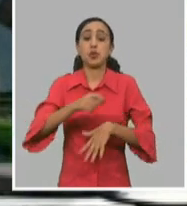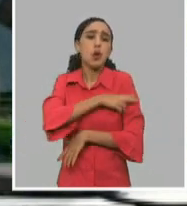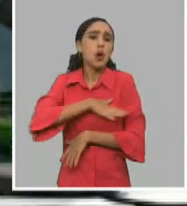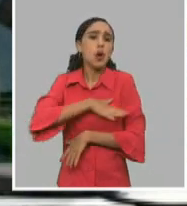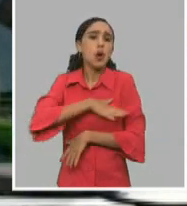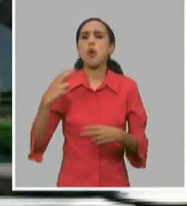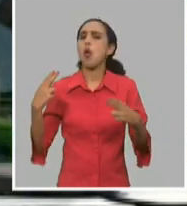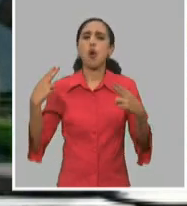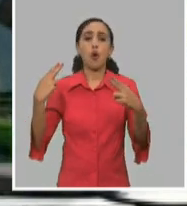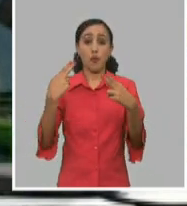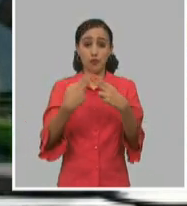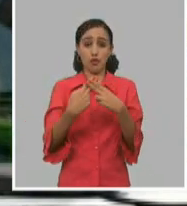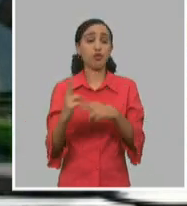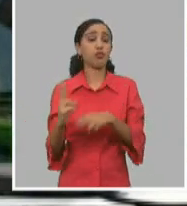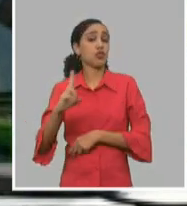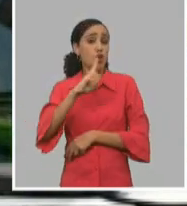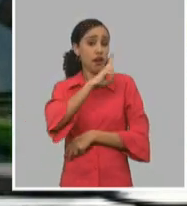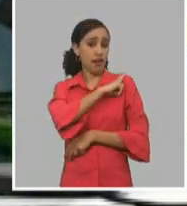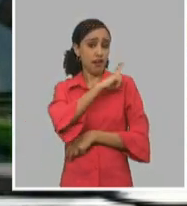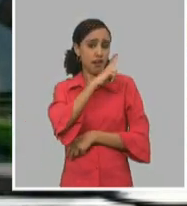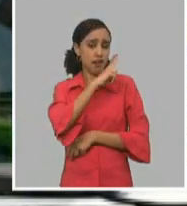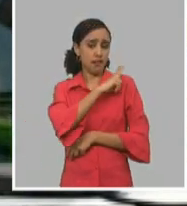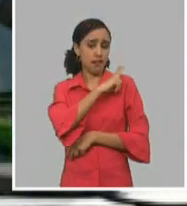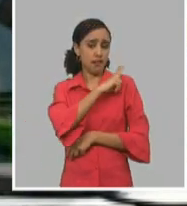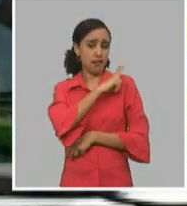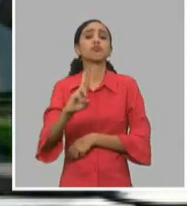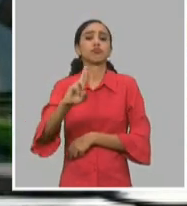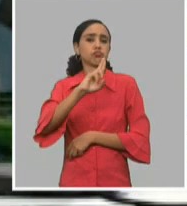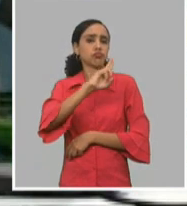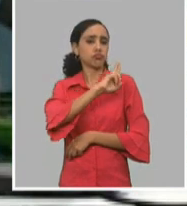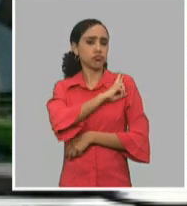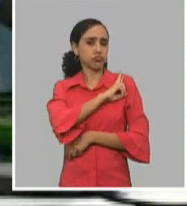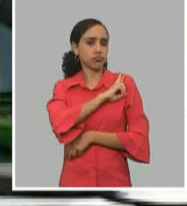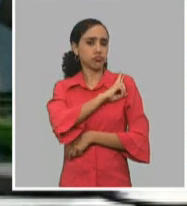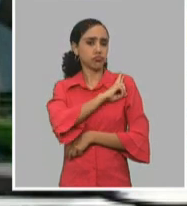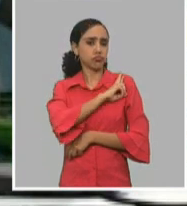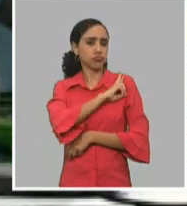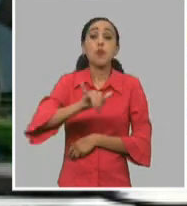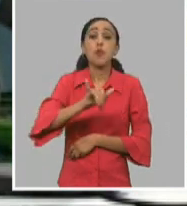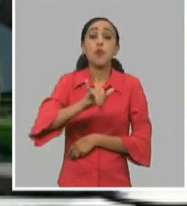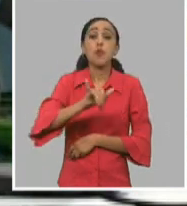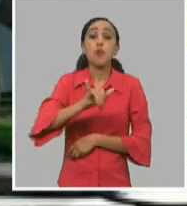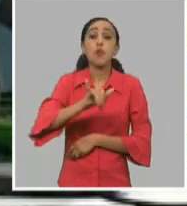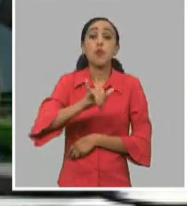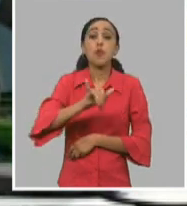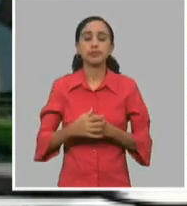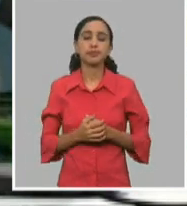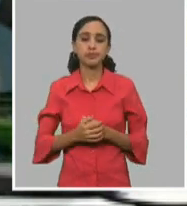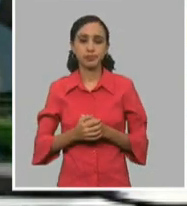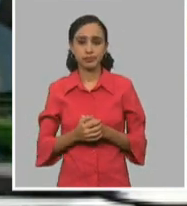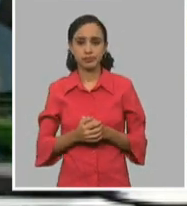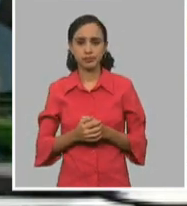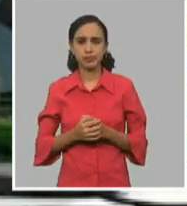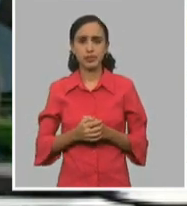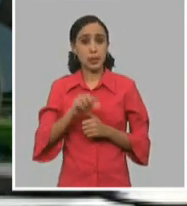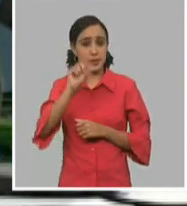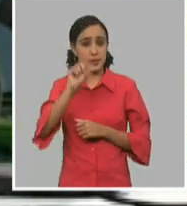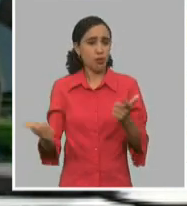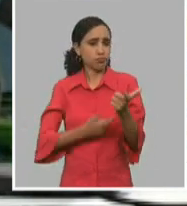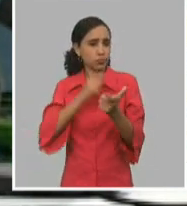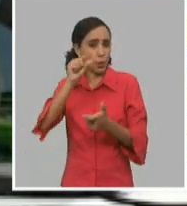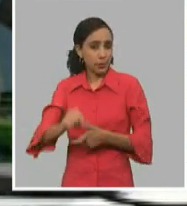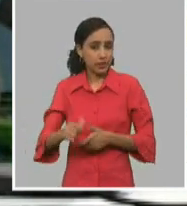confianza, a mi juicio, ganó en responsabilidad. Yo creo que también ver a los combatientes del ejército,